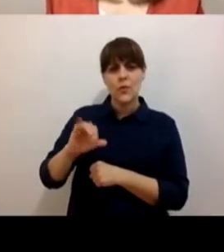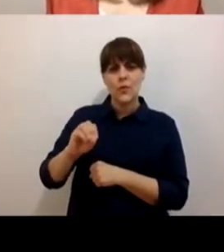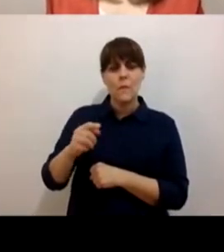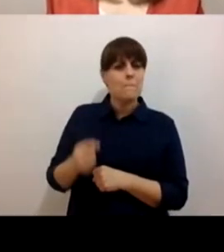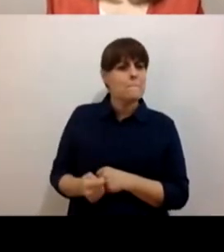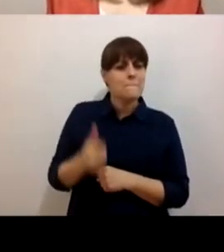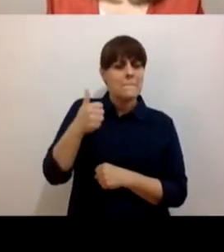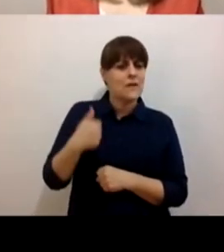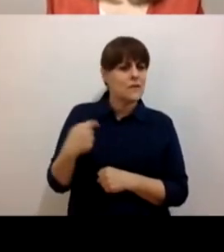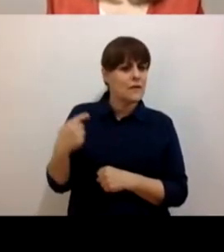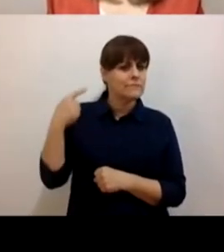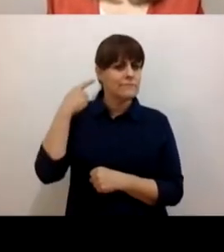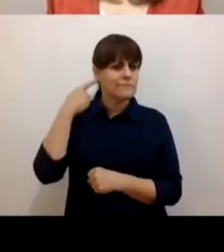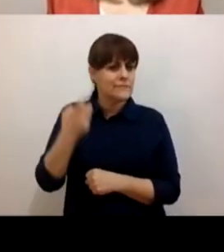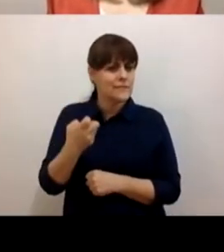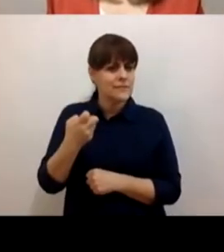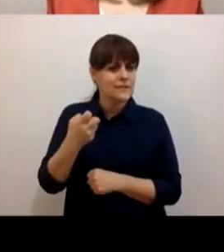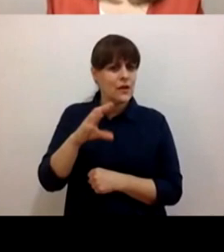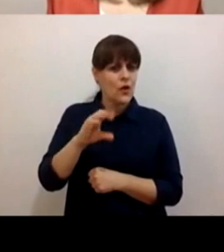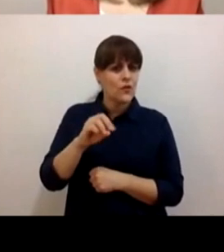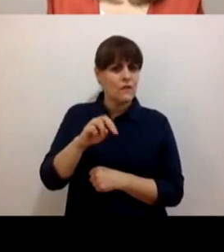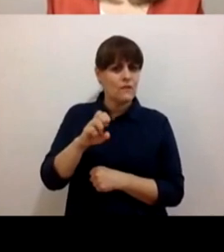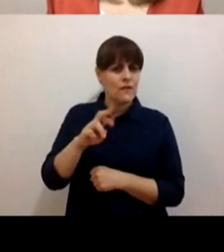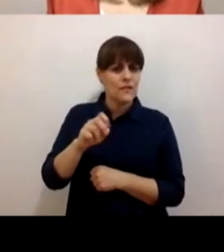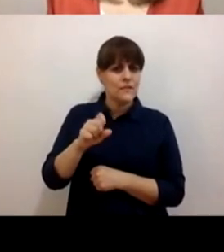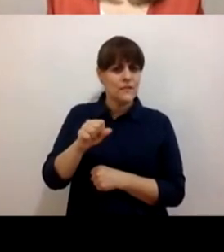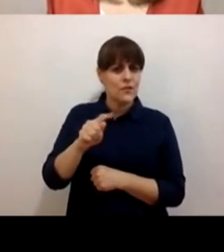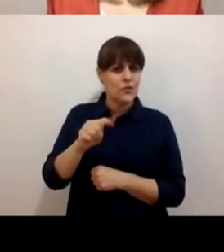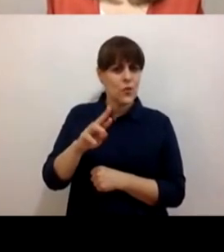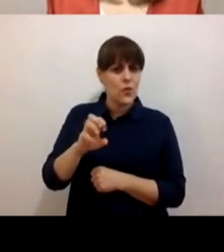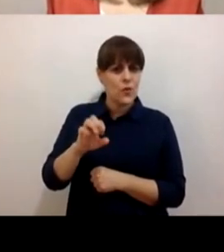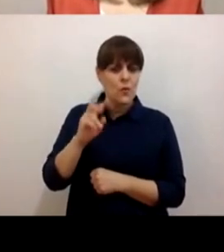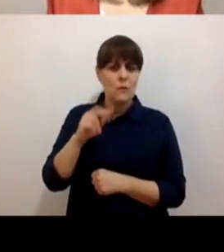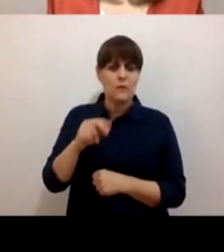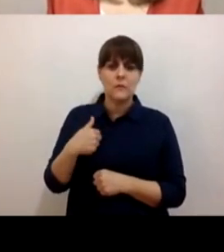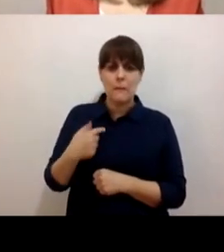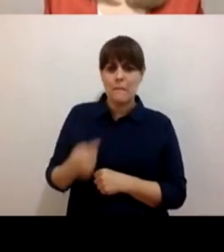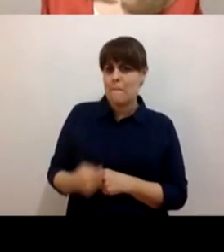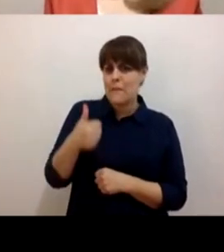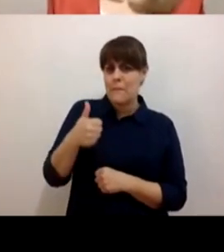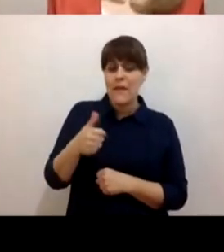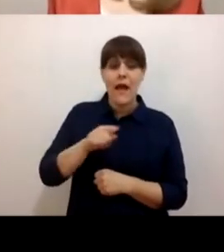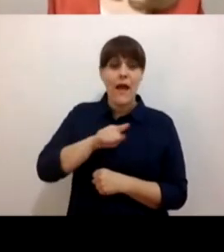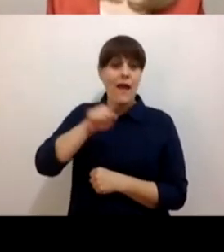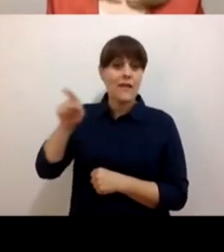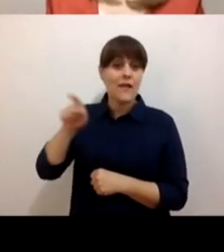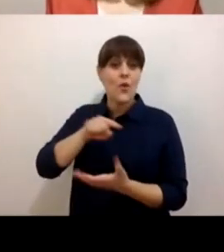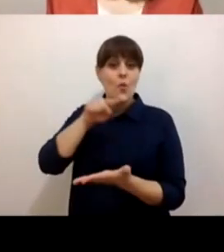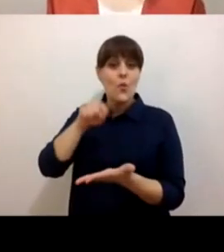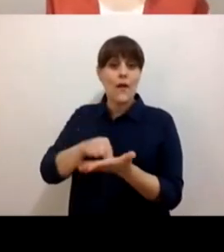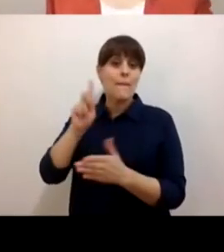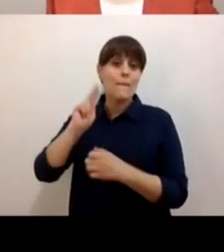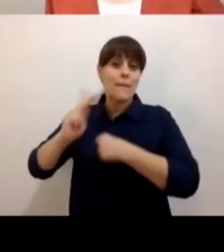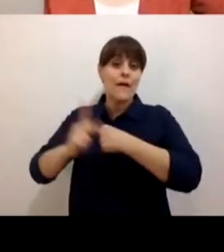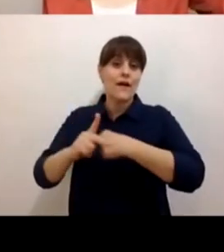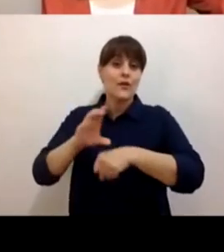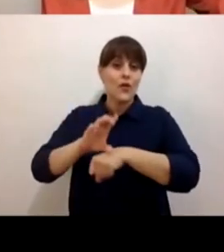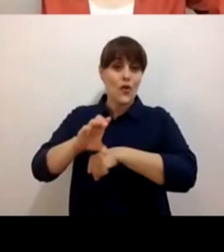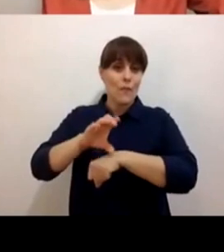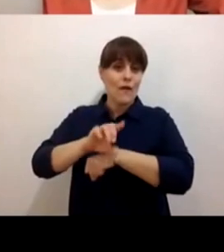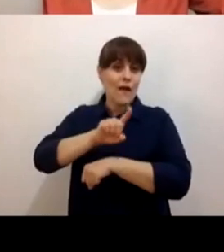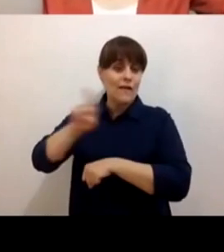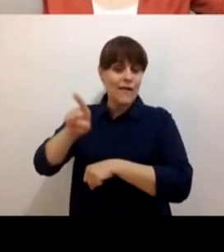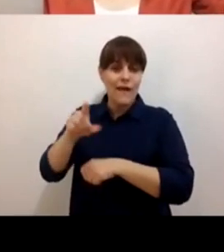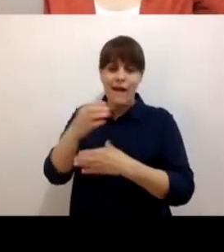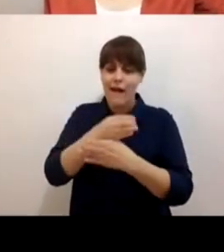en Colombia, donde hay muy buen café y muy buen hábito de conversación. Y me